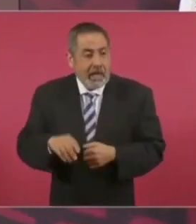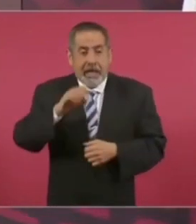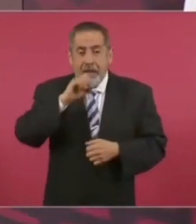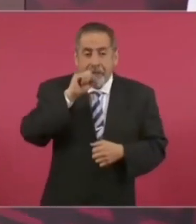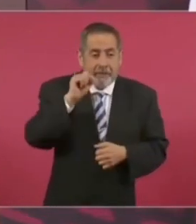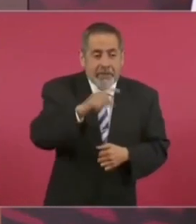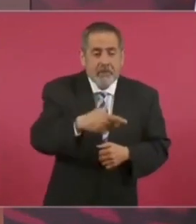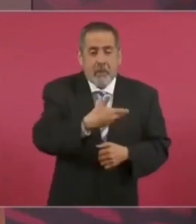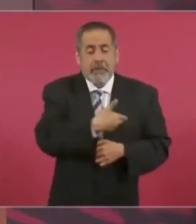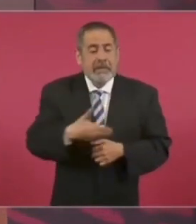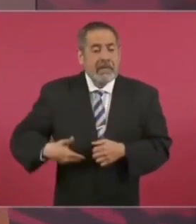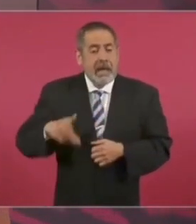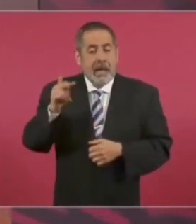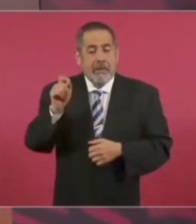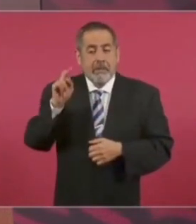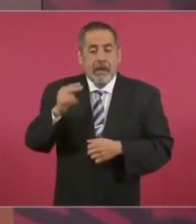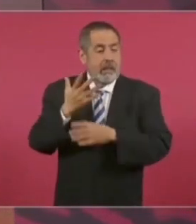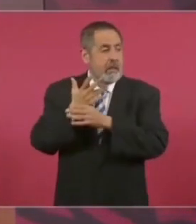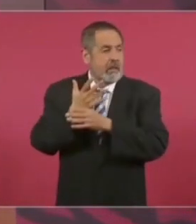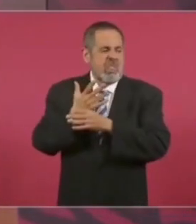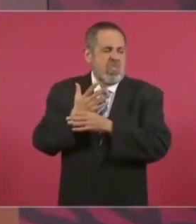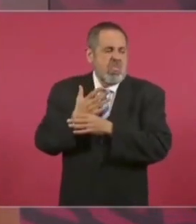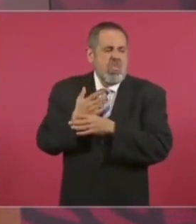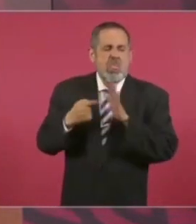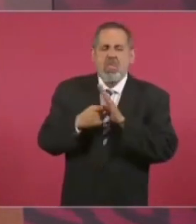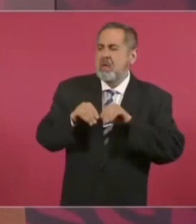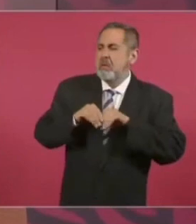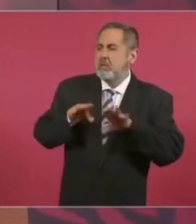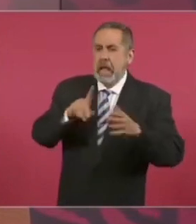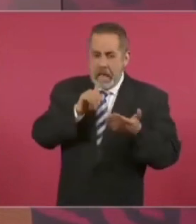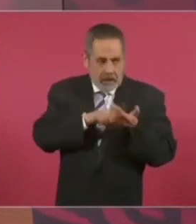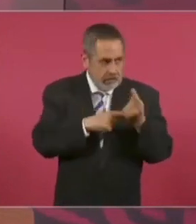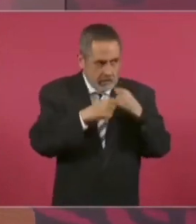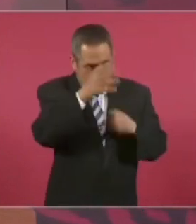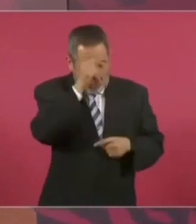presidente del PAN lo da a conocer,